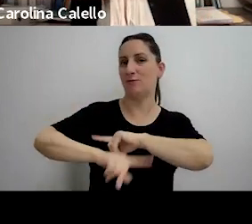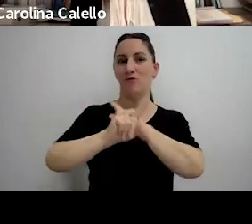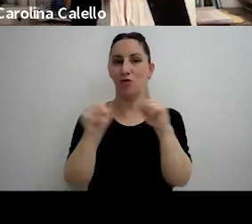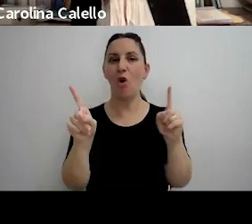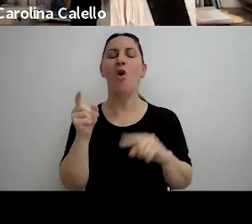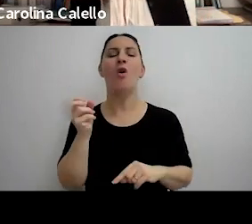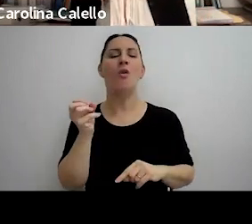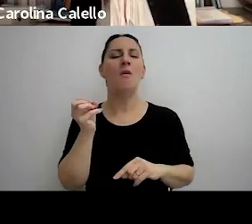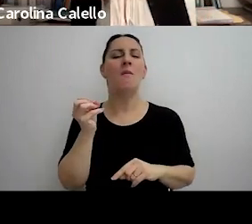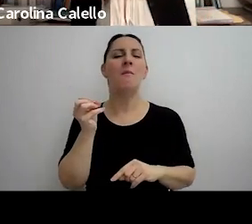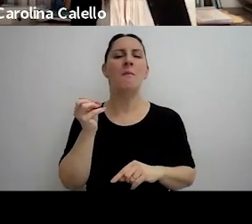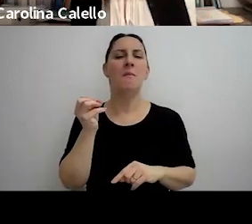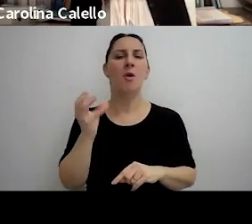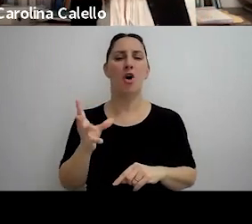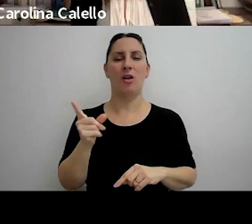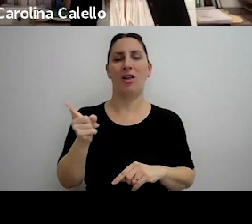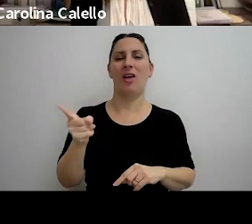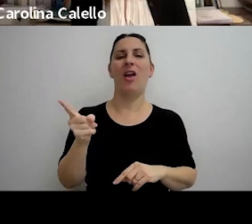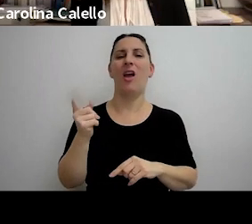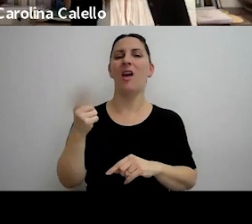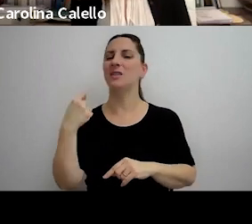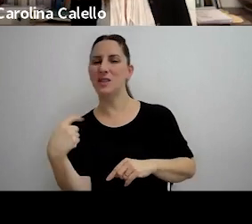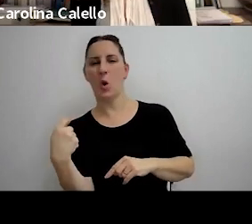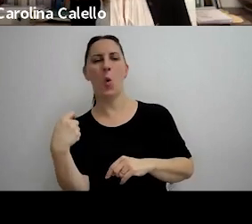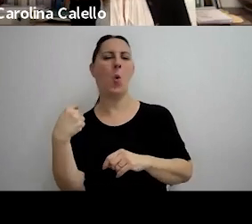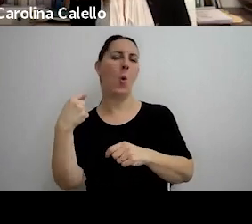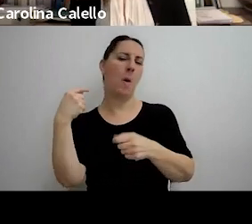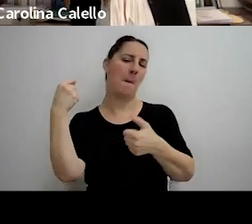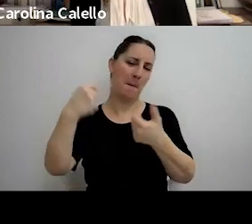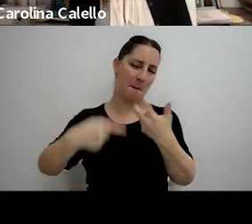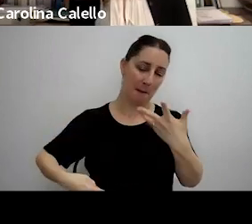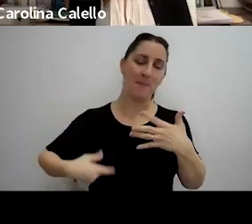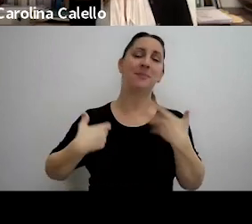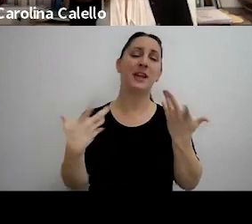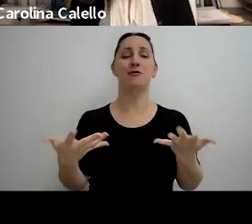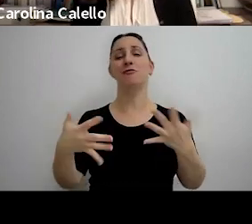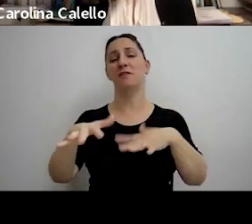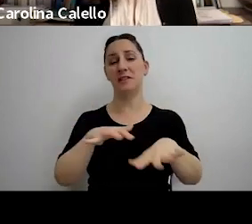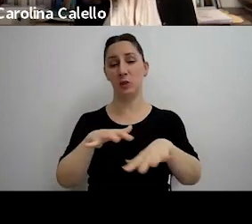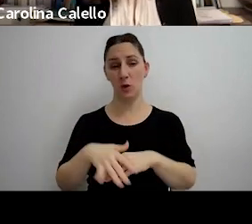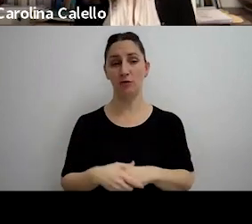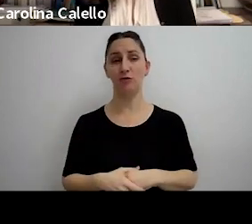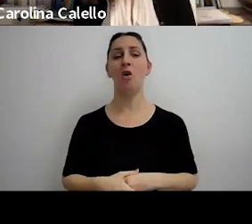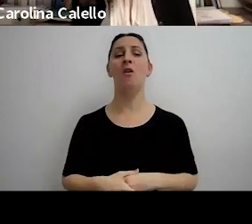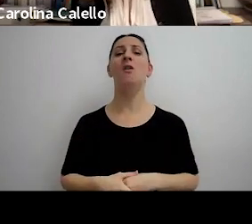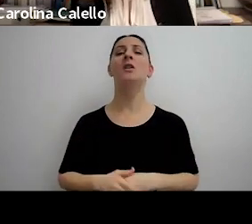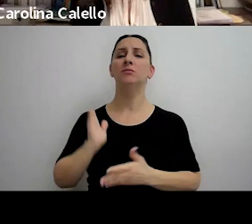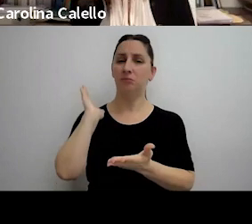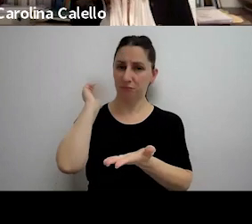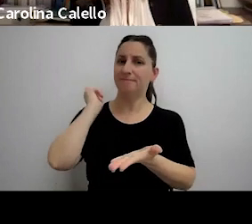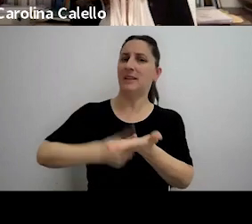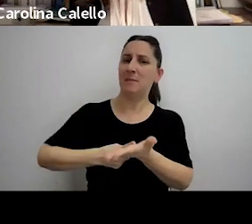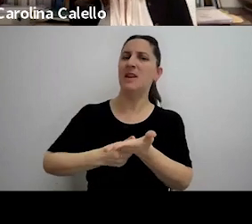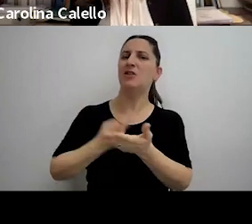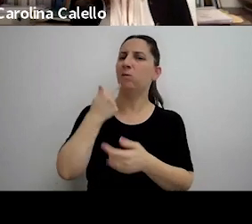que estaban asegurados etc. La cosa es que hace la determinación sobre base presunta